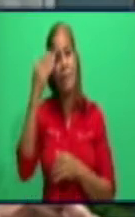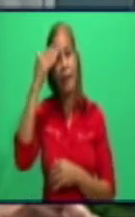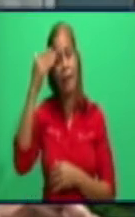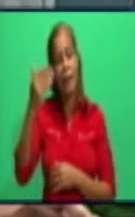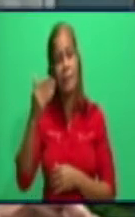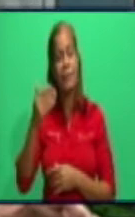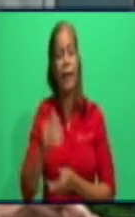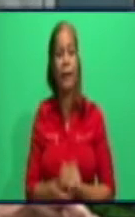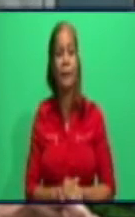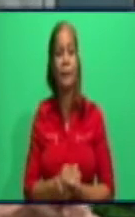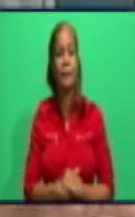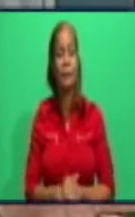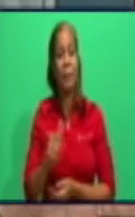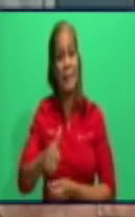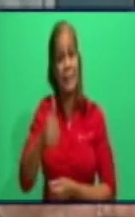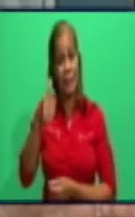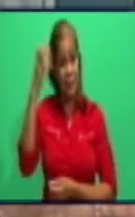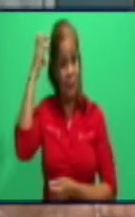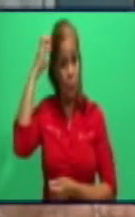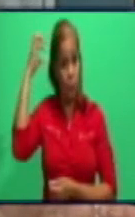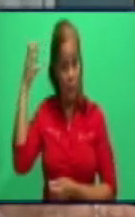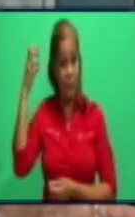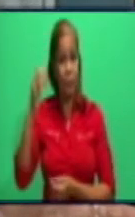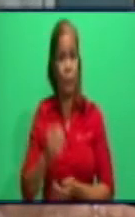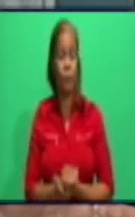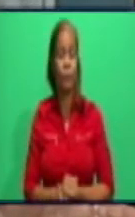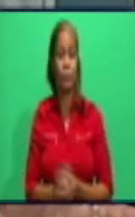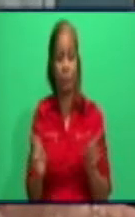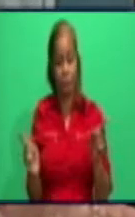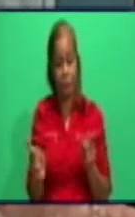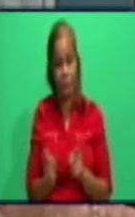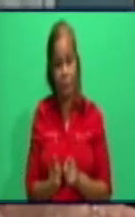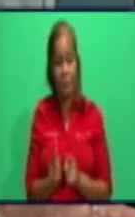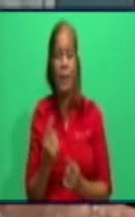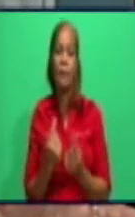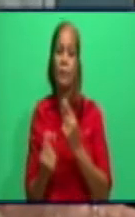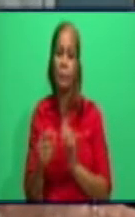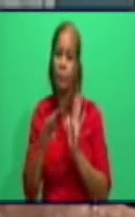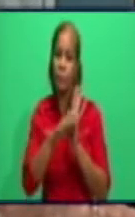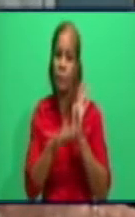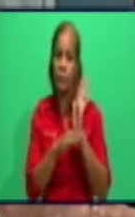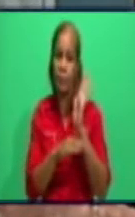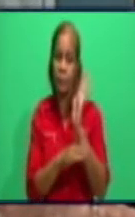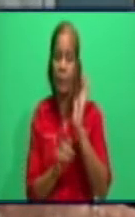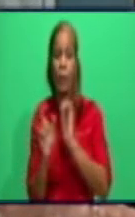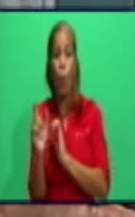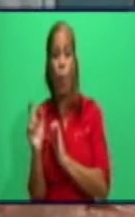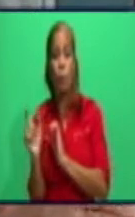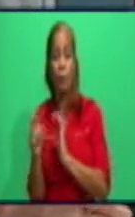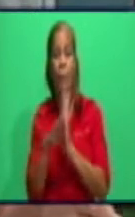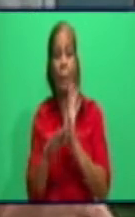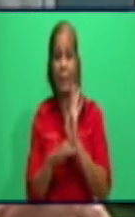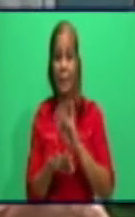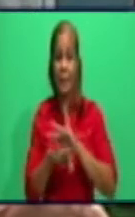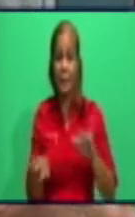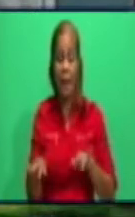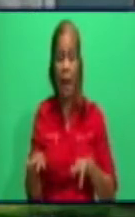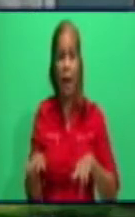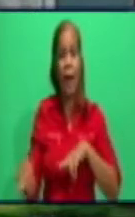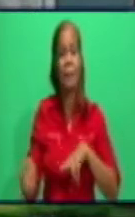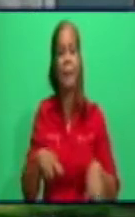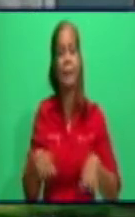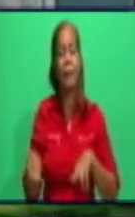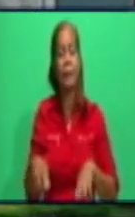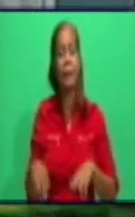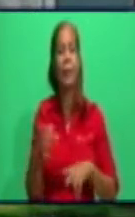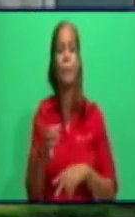Carlito, por esta explicación. En síntesis, las últimas medidas que se han estado adoptando desde el punto de vista administrativo en Bayamo.